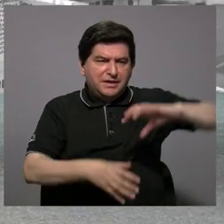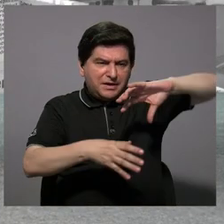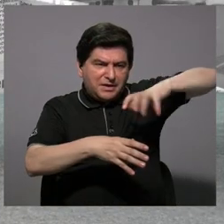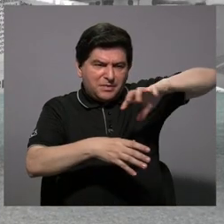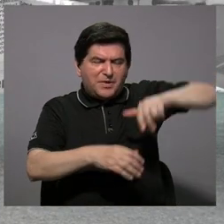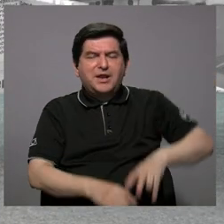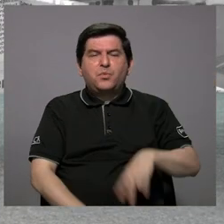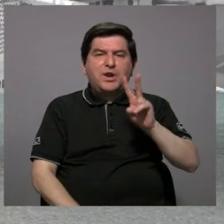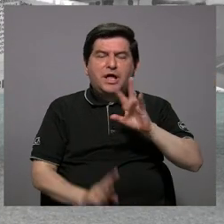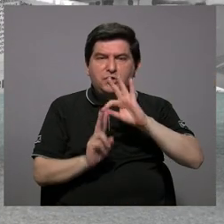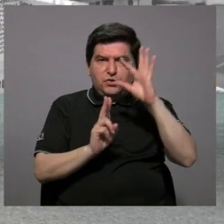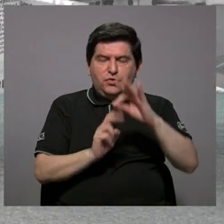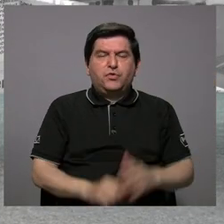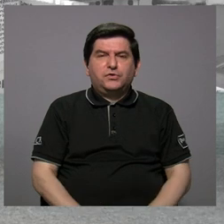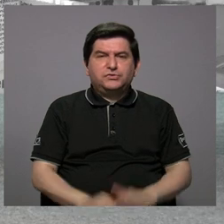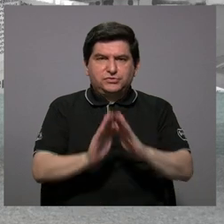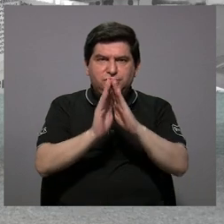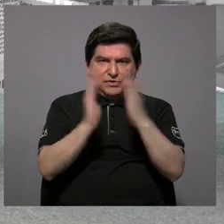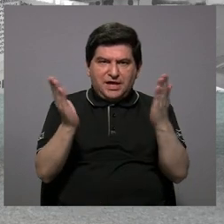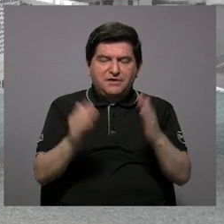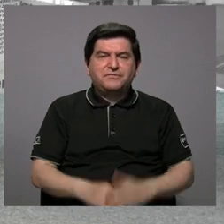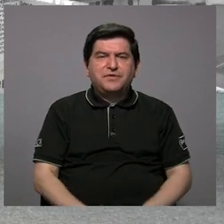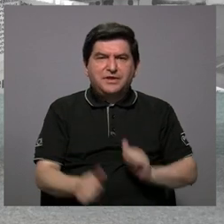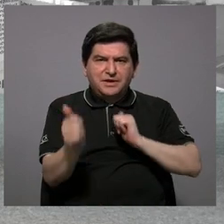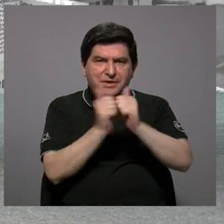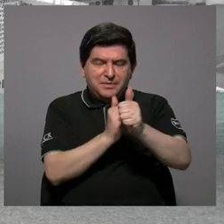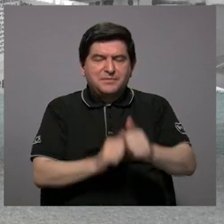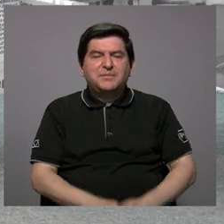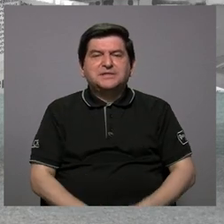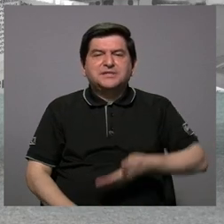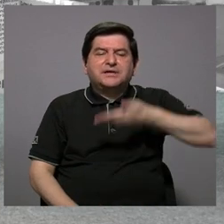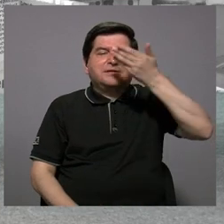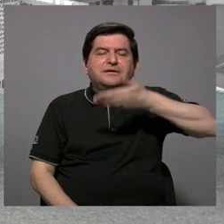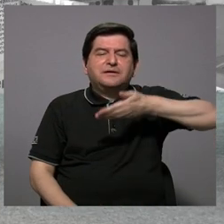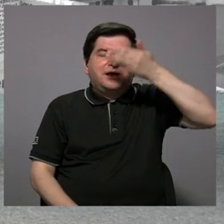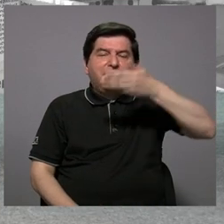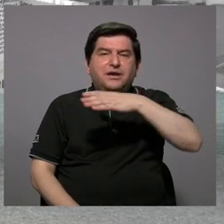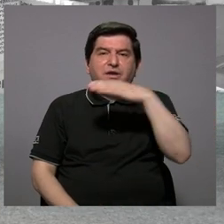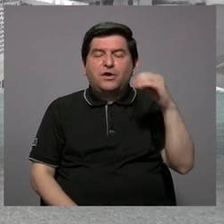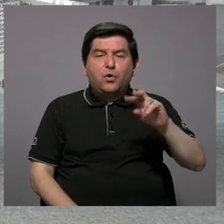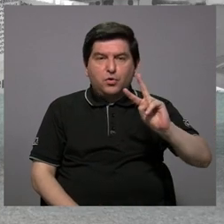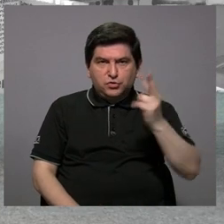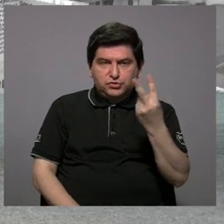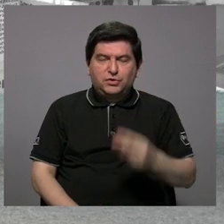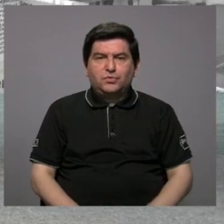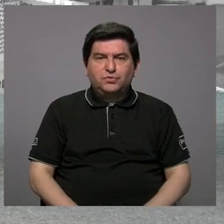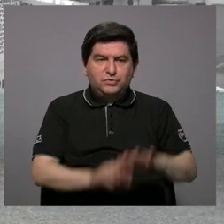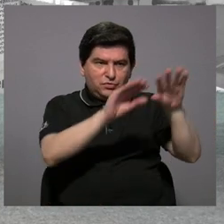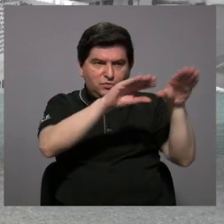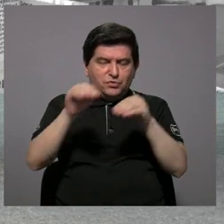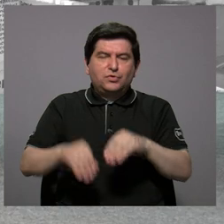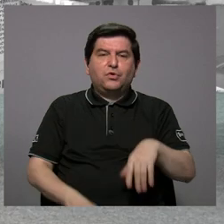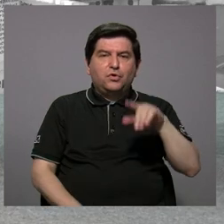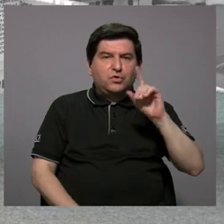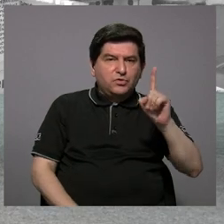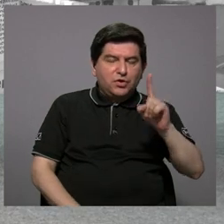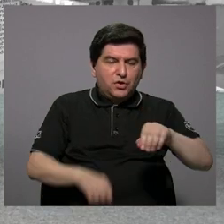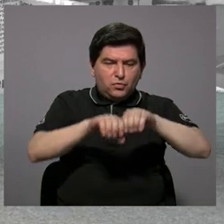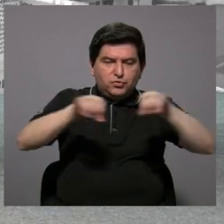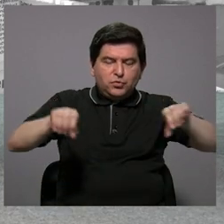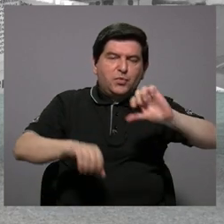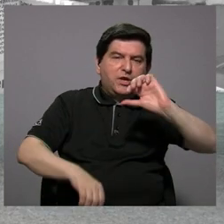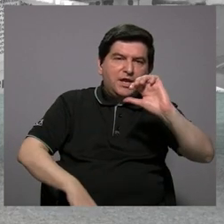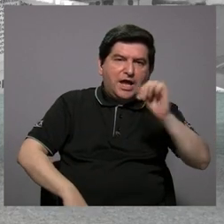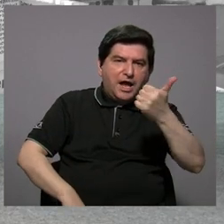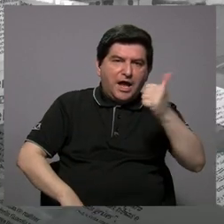tiene dos opciones, abrirla para que pueda salir aire si se mantiene aire en la tubería y segundo, transferir de una tubería agua a